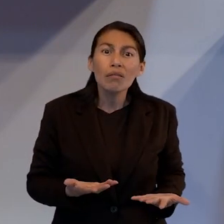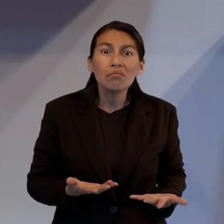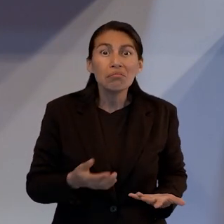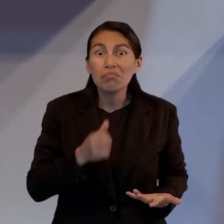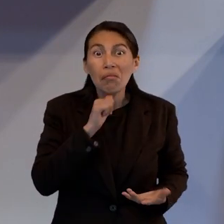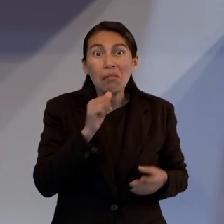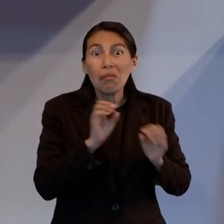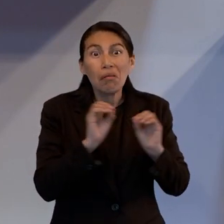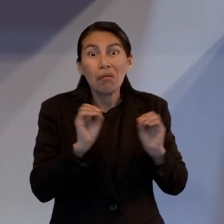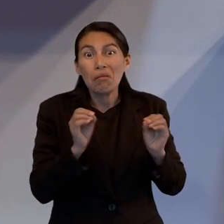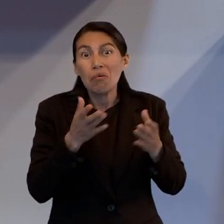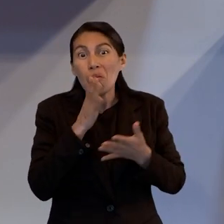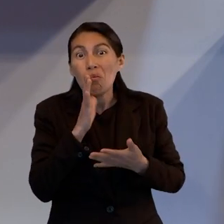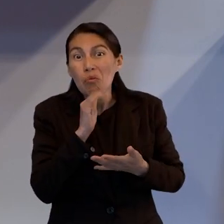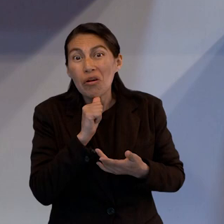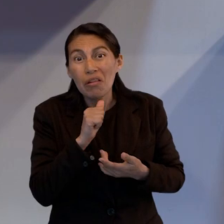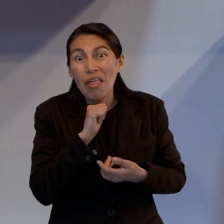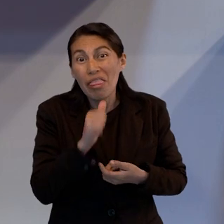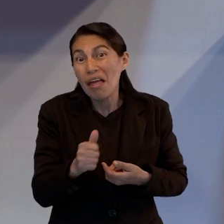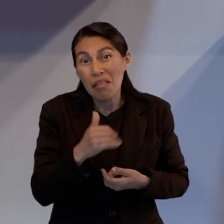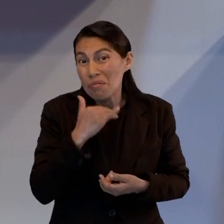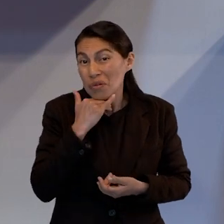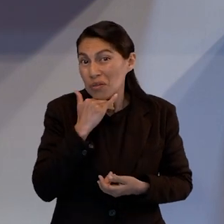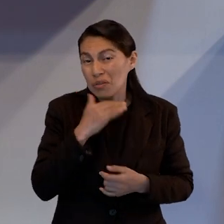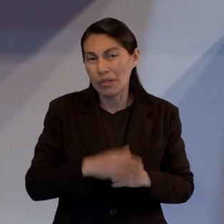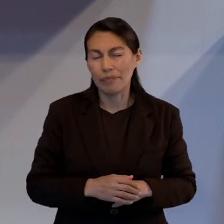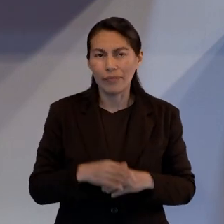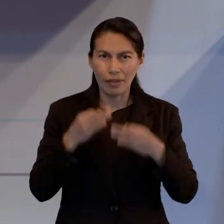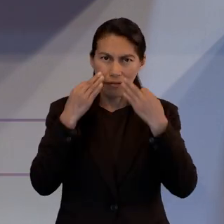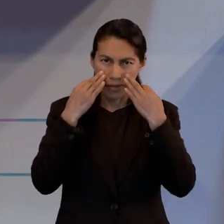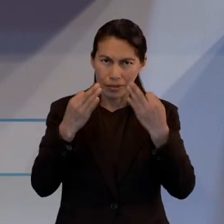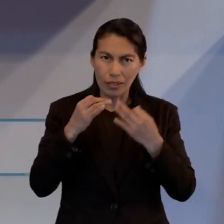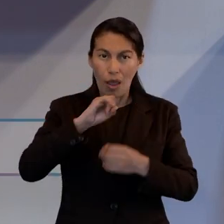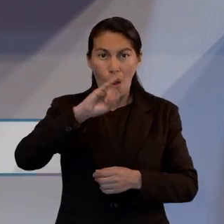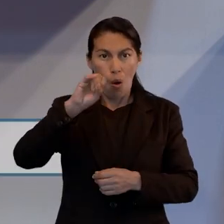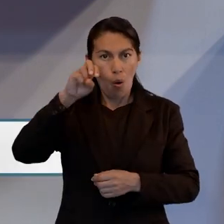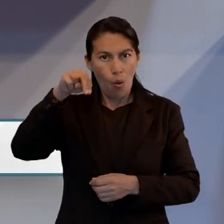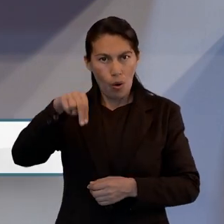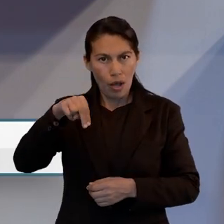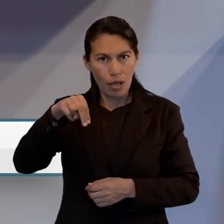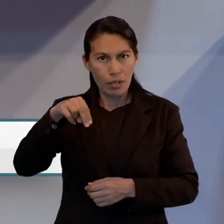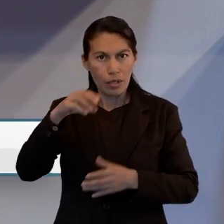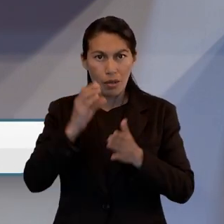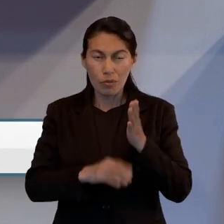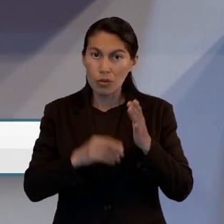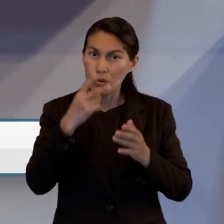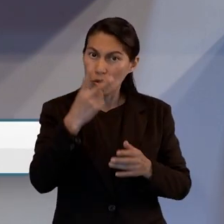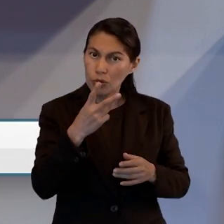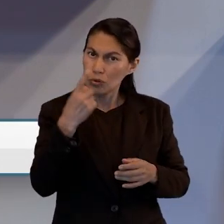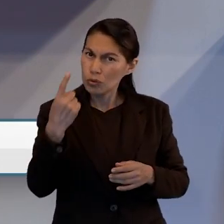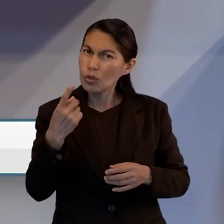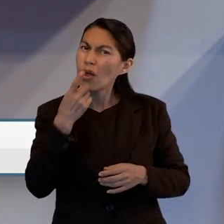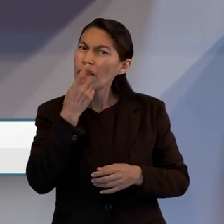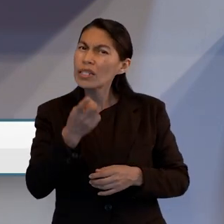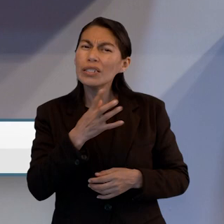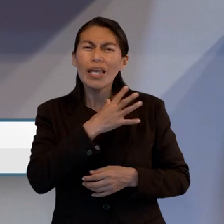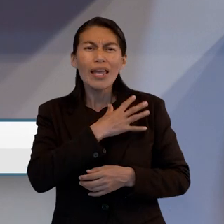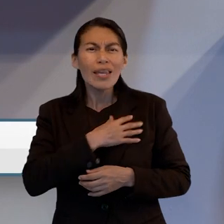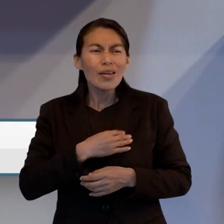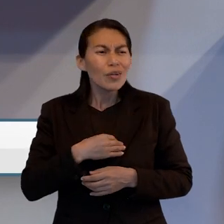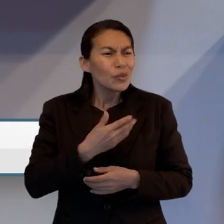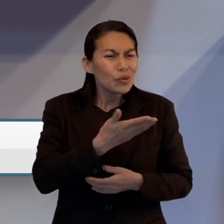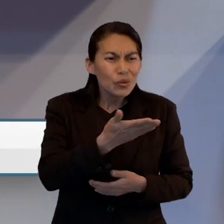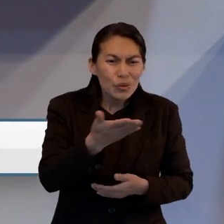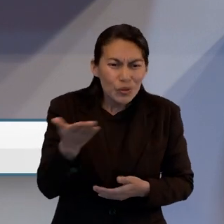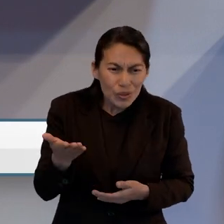el capítulo 2, el versículo 1. Dice, hijitos míos, estas cosas os escribo